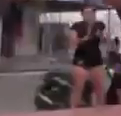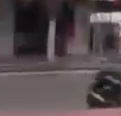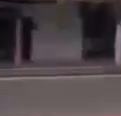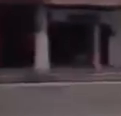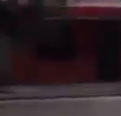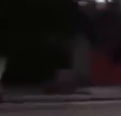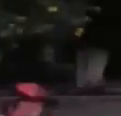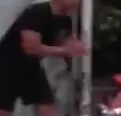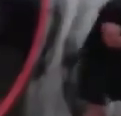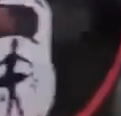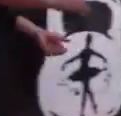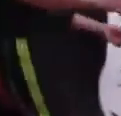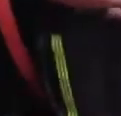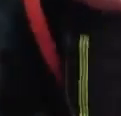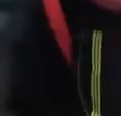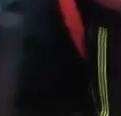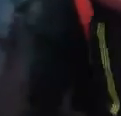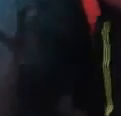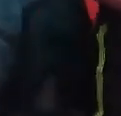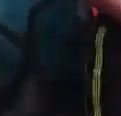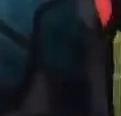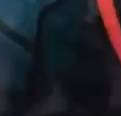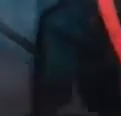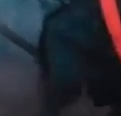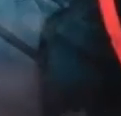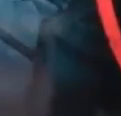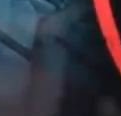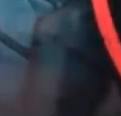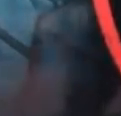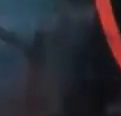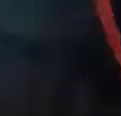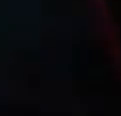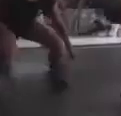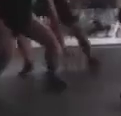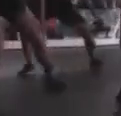Y la hermandad Es su principal virtud